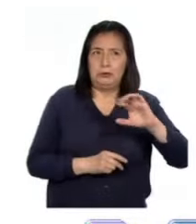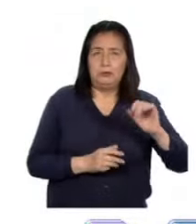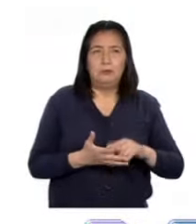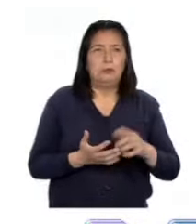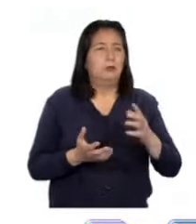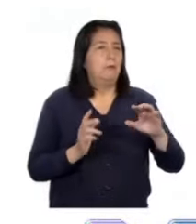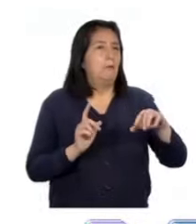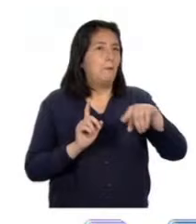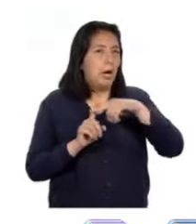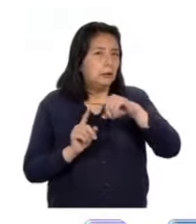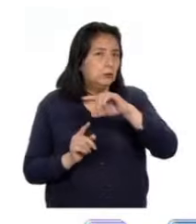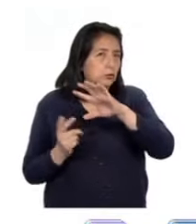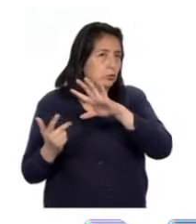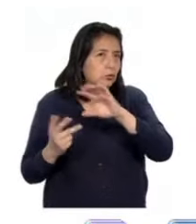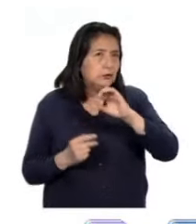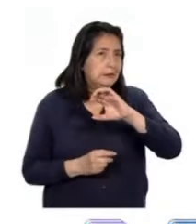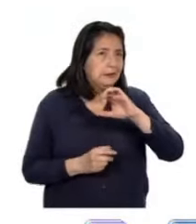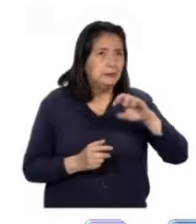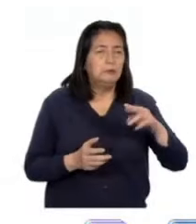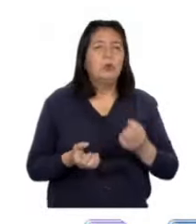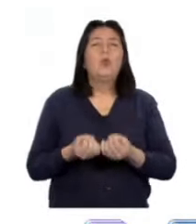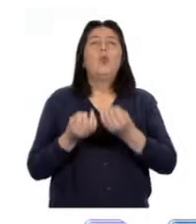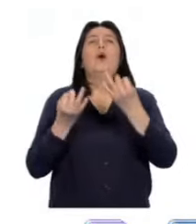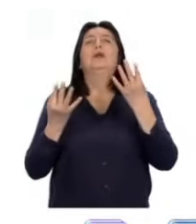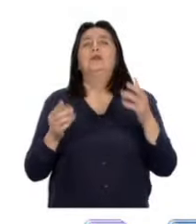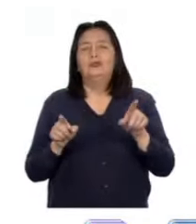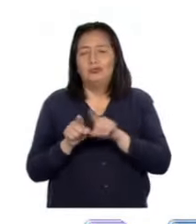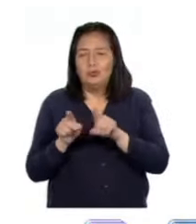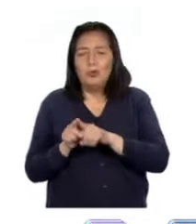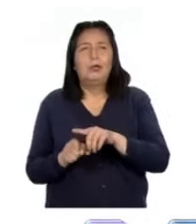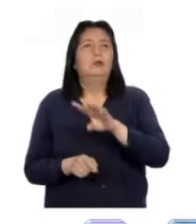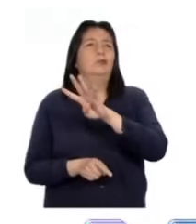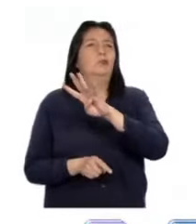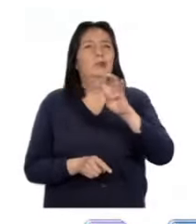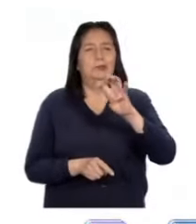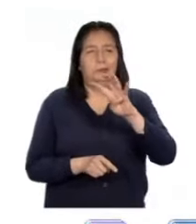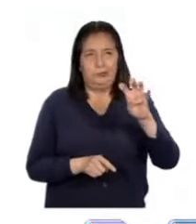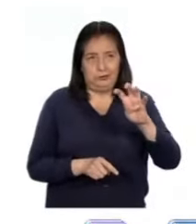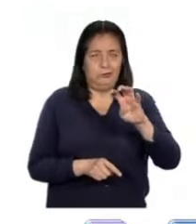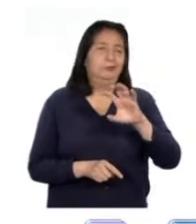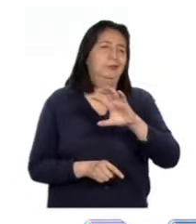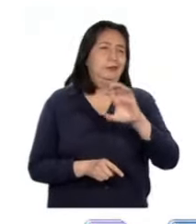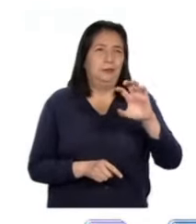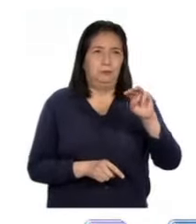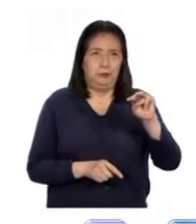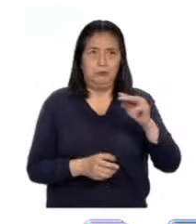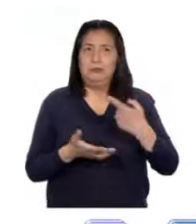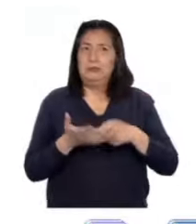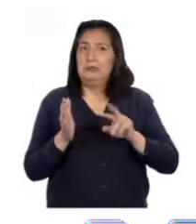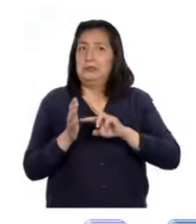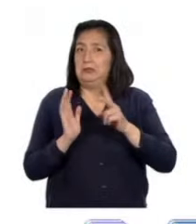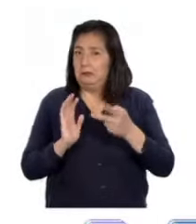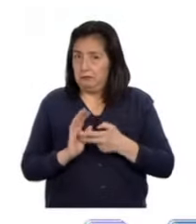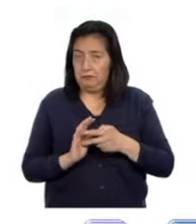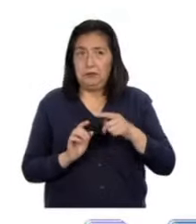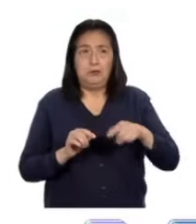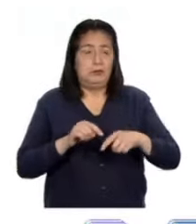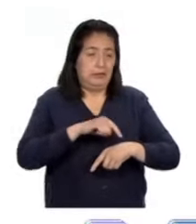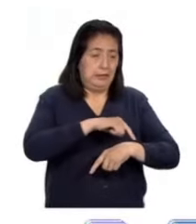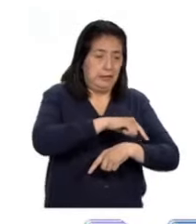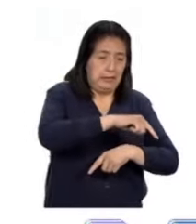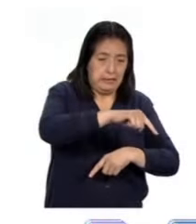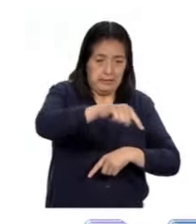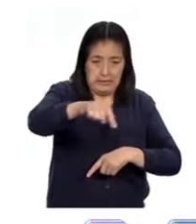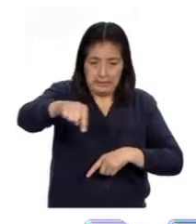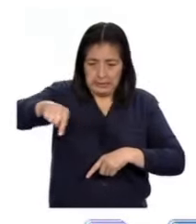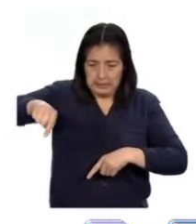es igual a 400 centímetros. Significa que la longitud de